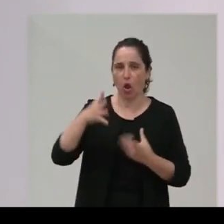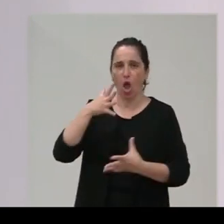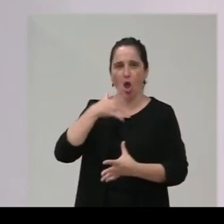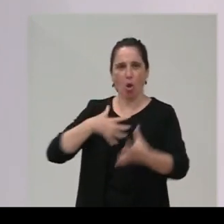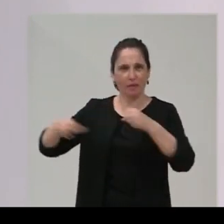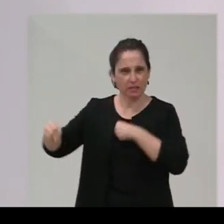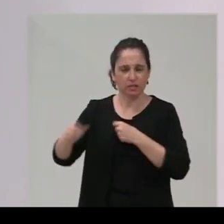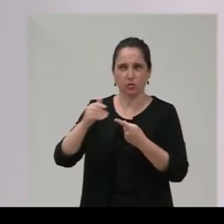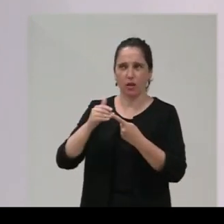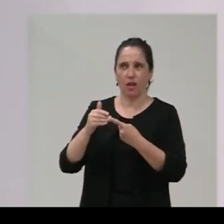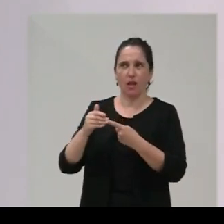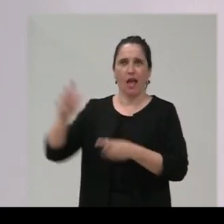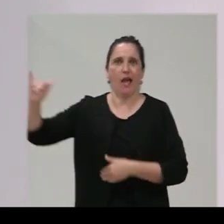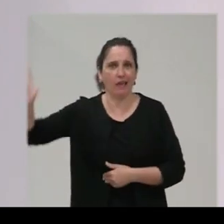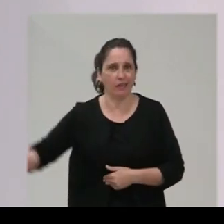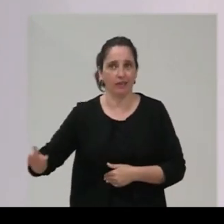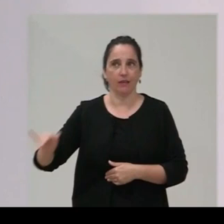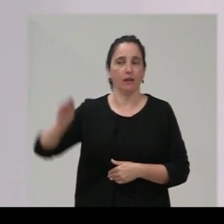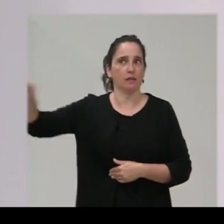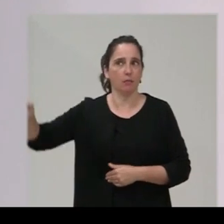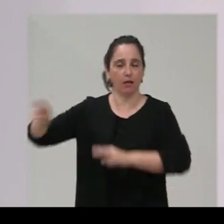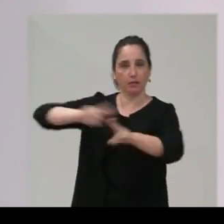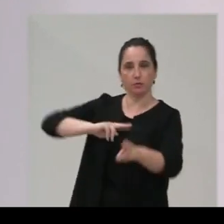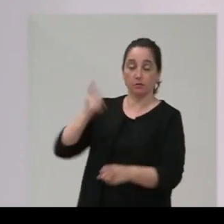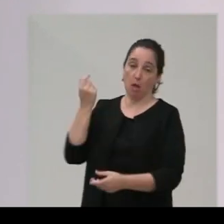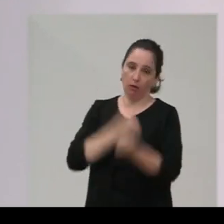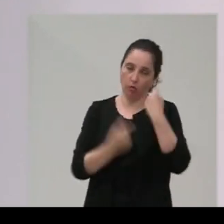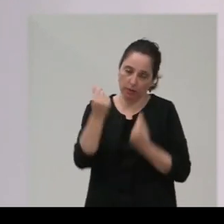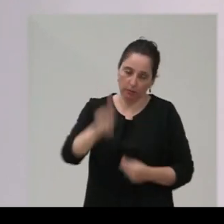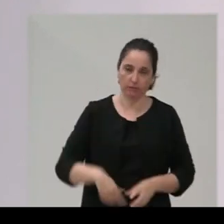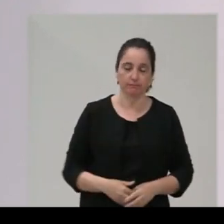en ayuda en tener a alguien al lado y además en economía